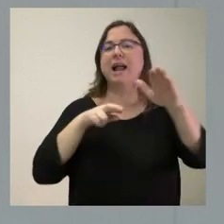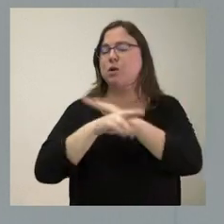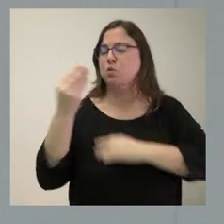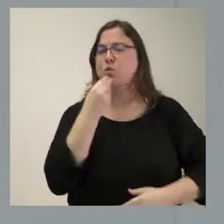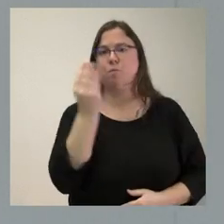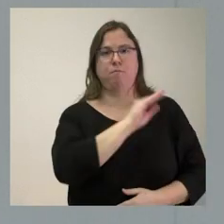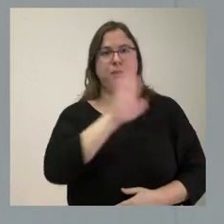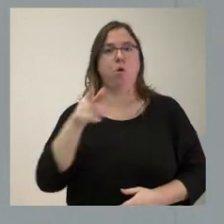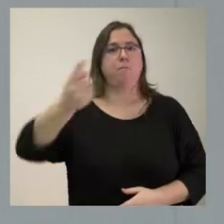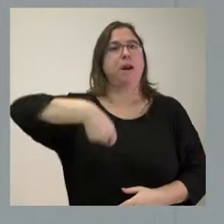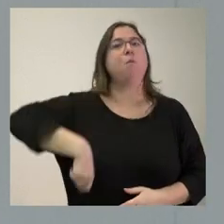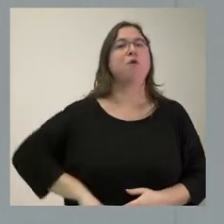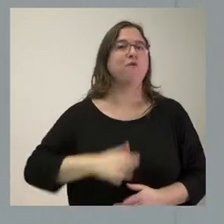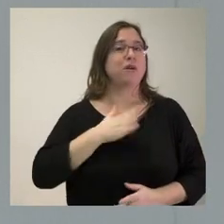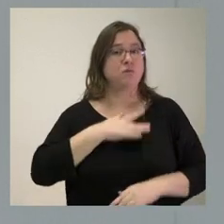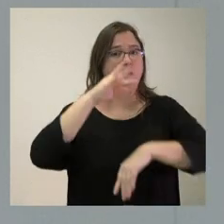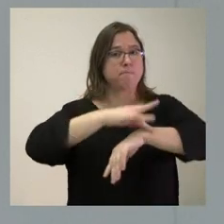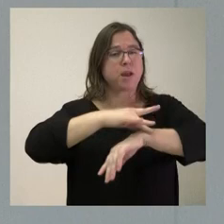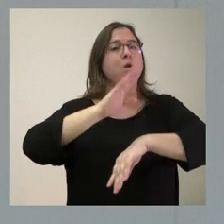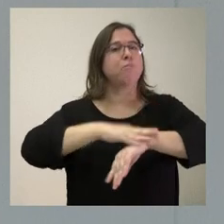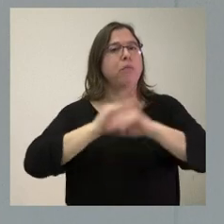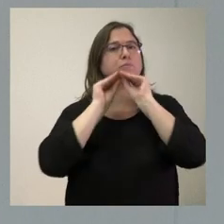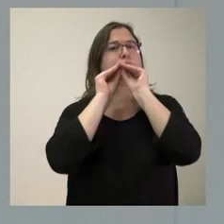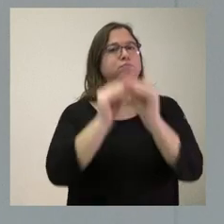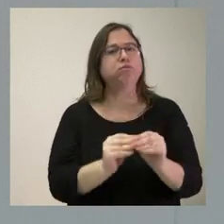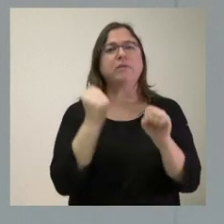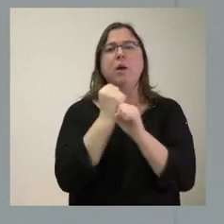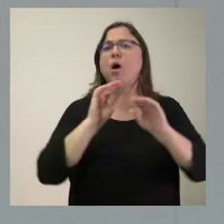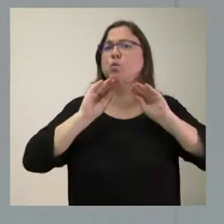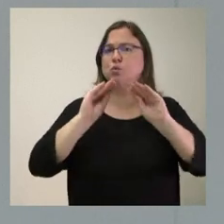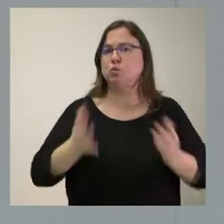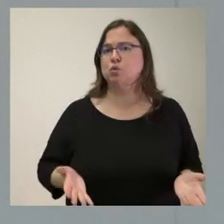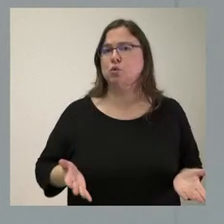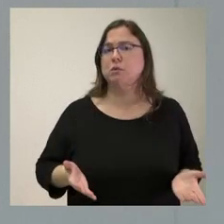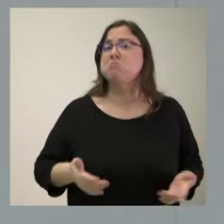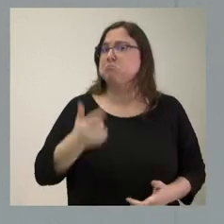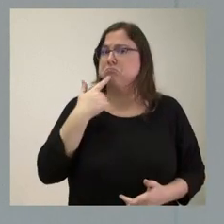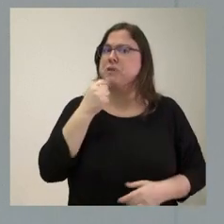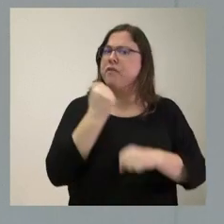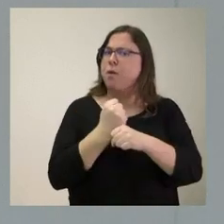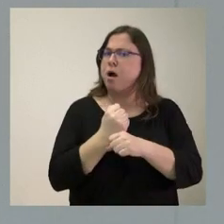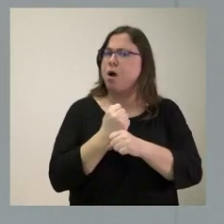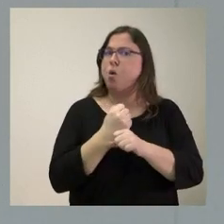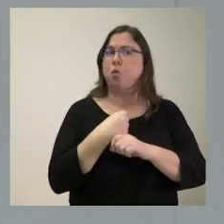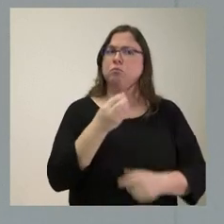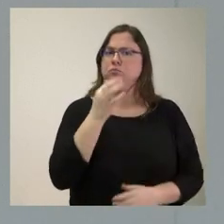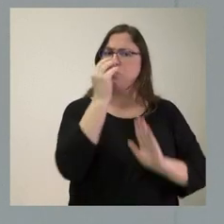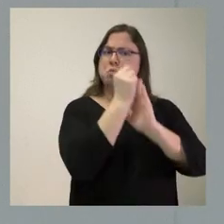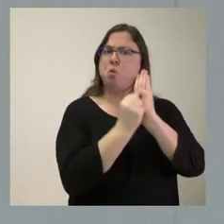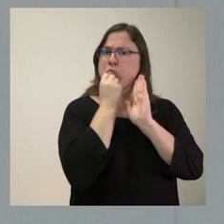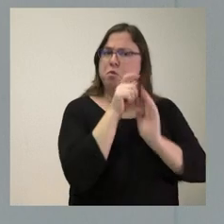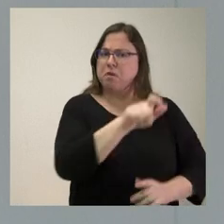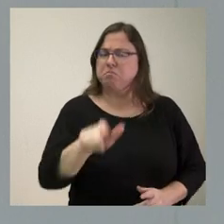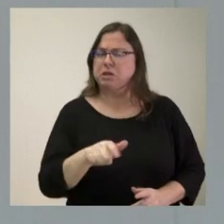a nuestros profesionales sanitarios para que puedan desarrollar su tarea y su labor, que está siendo, además, muy bien valorada por los ciudadanos, porque estamos entre las